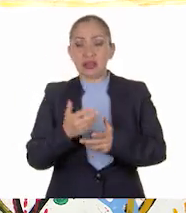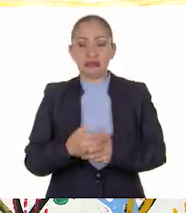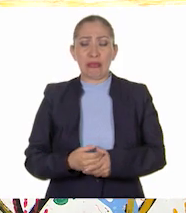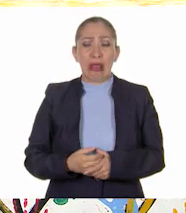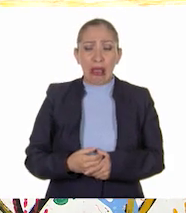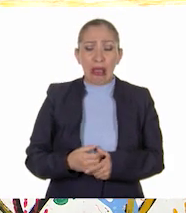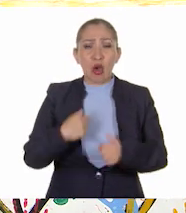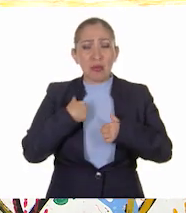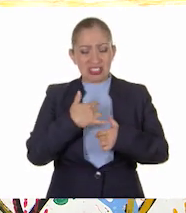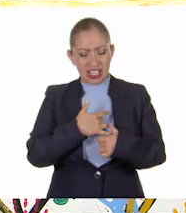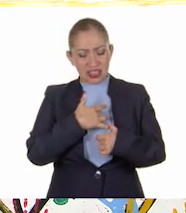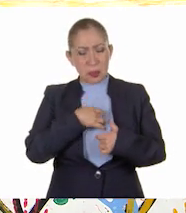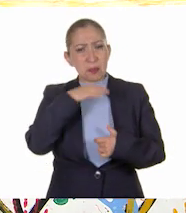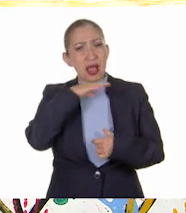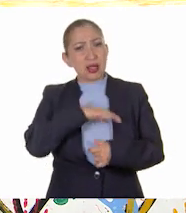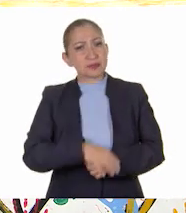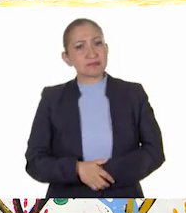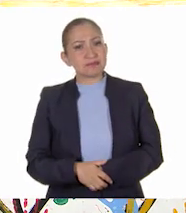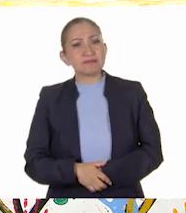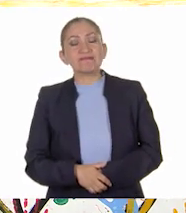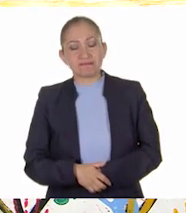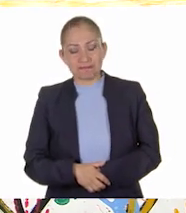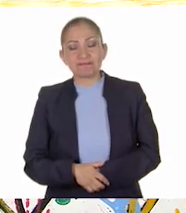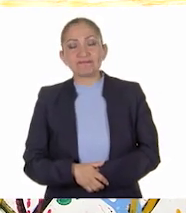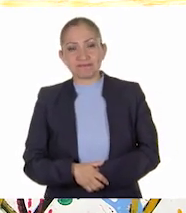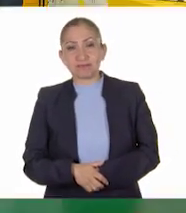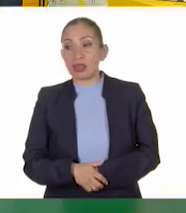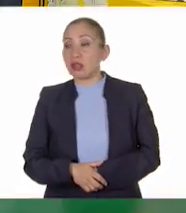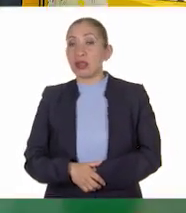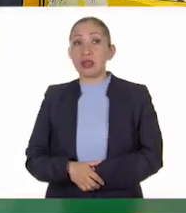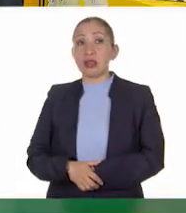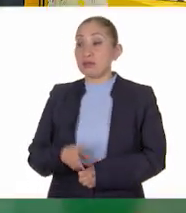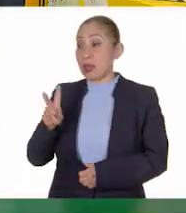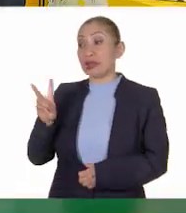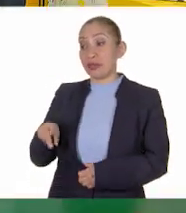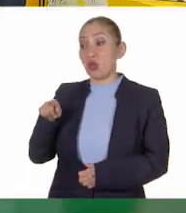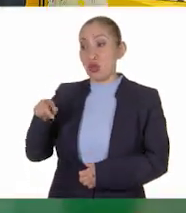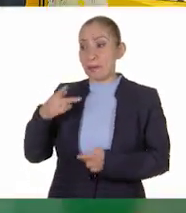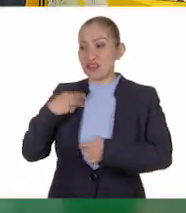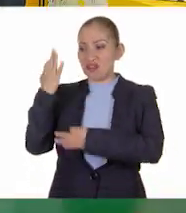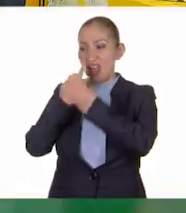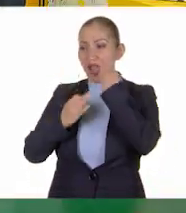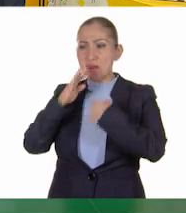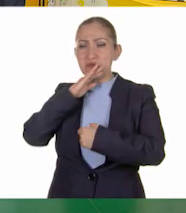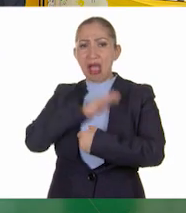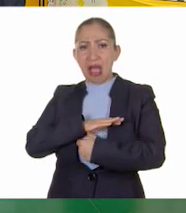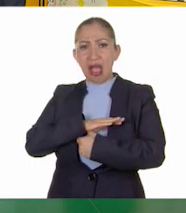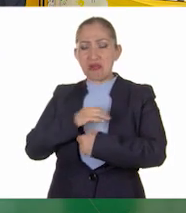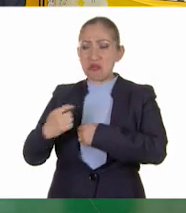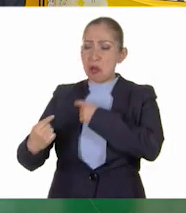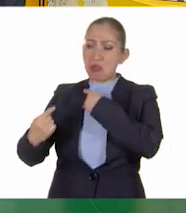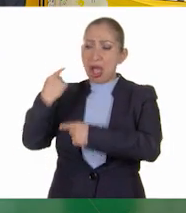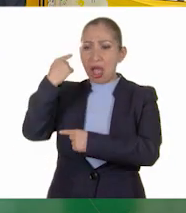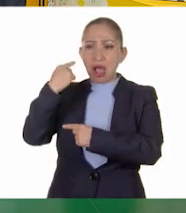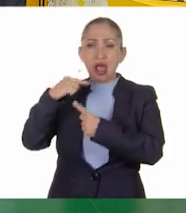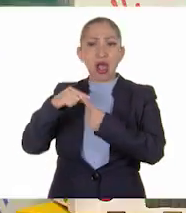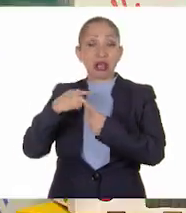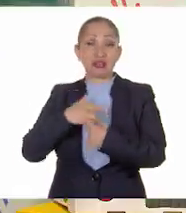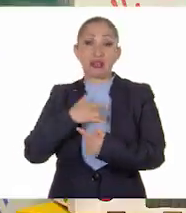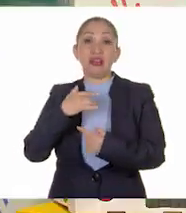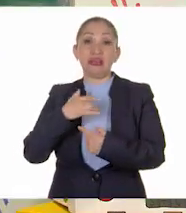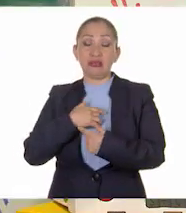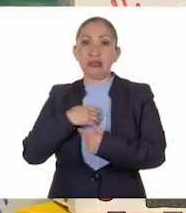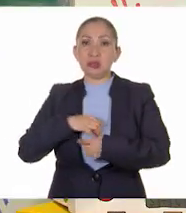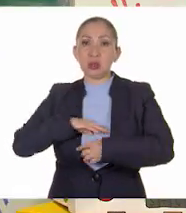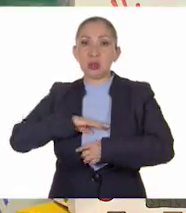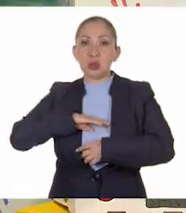que me hagan sentir mal. Claro, Panchito, si alguien nos trata con violencia, con insultos, nos hace sentir